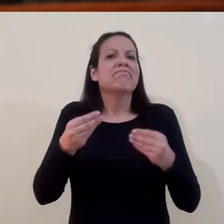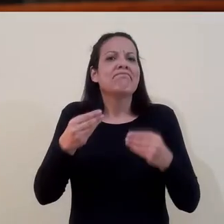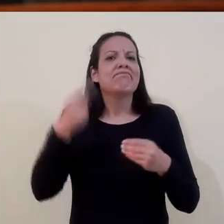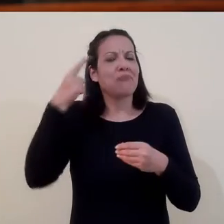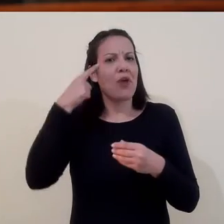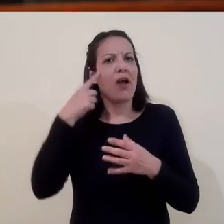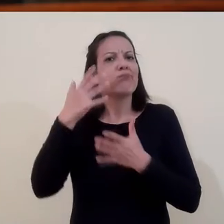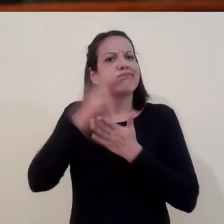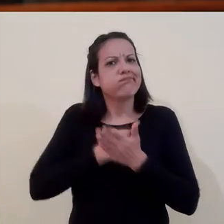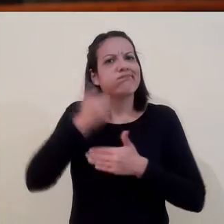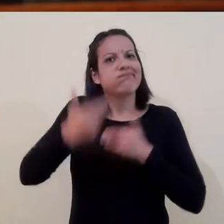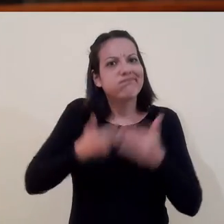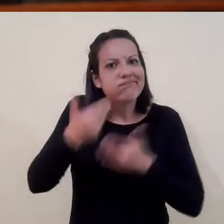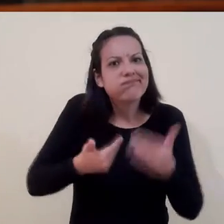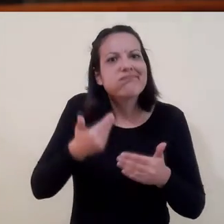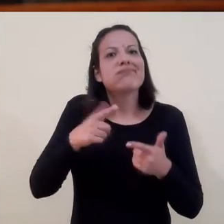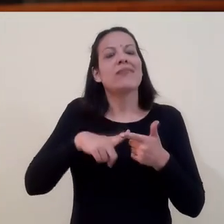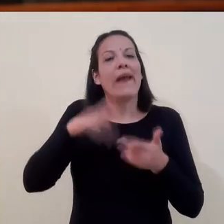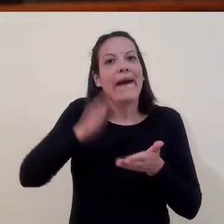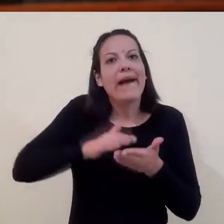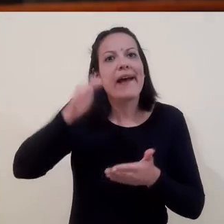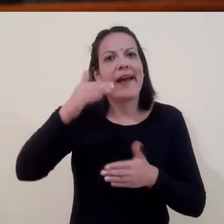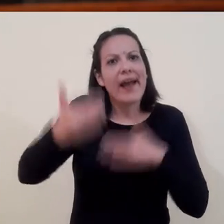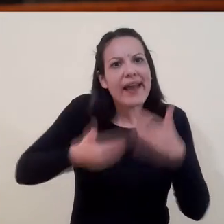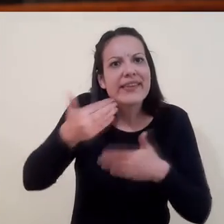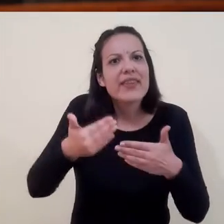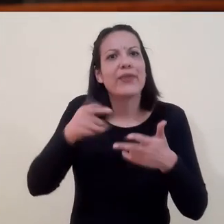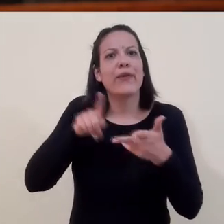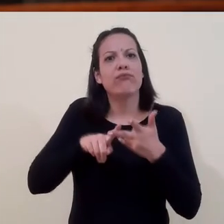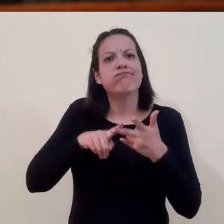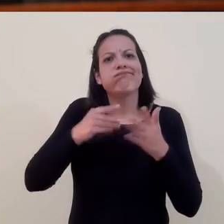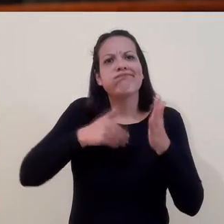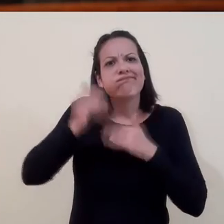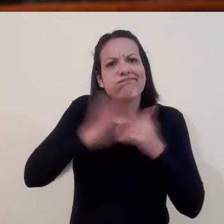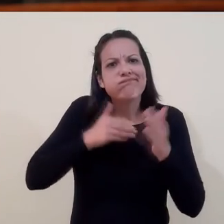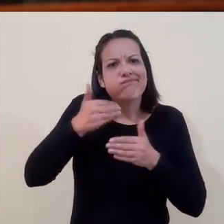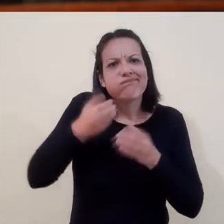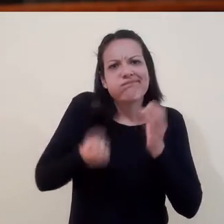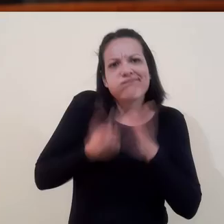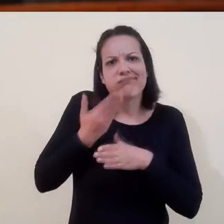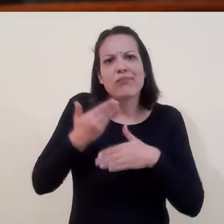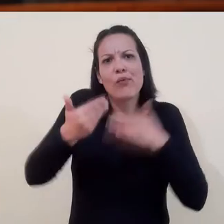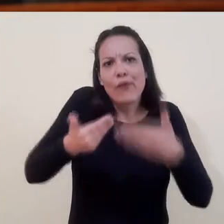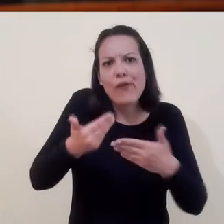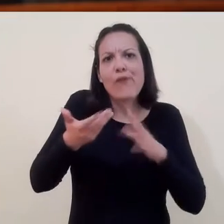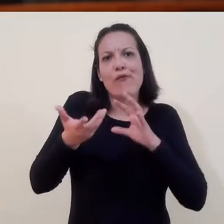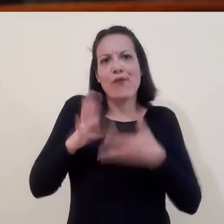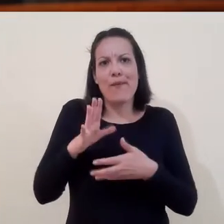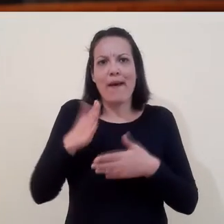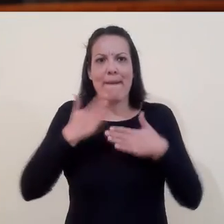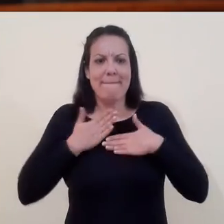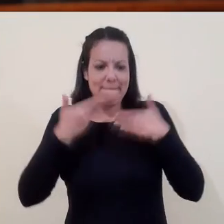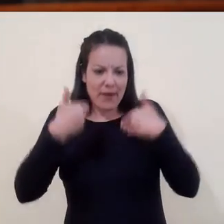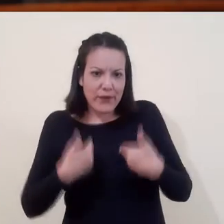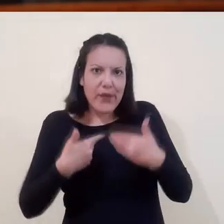creciendo y de seguir construyendo de manera personal, de manera colectiva,